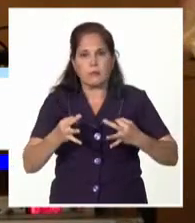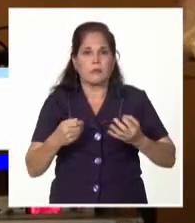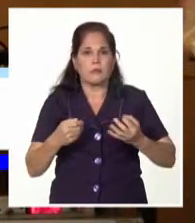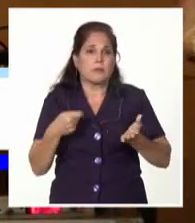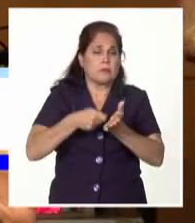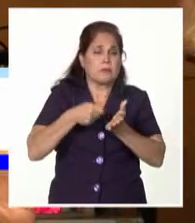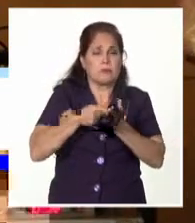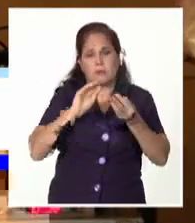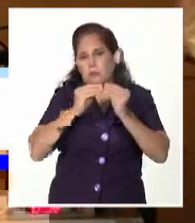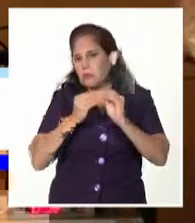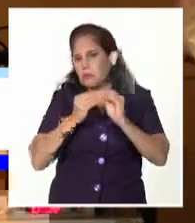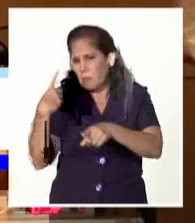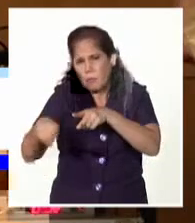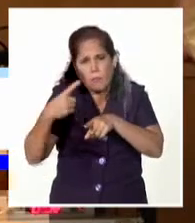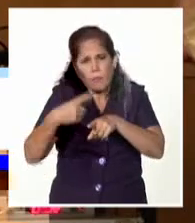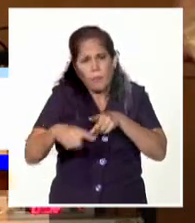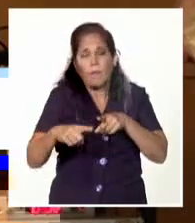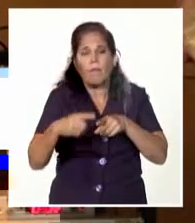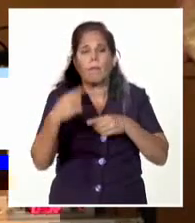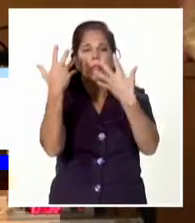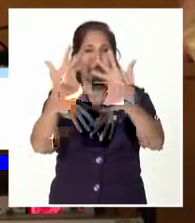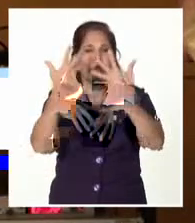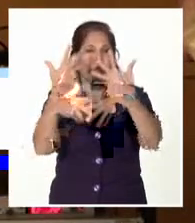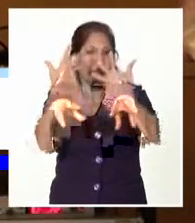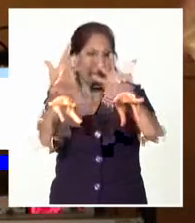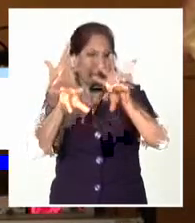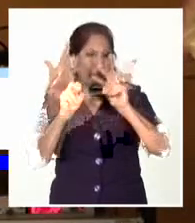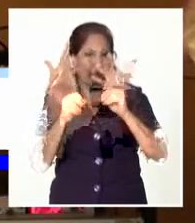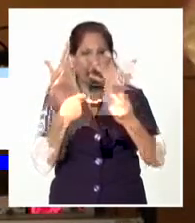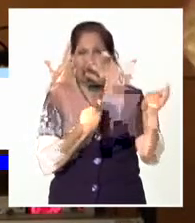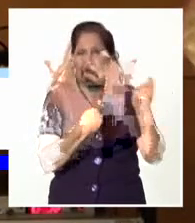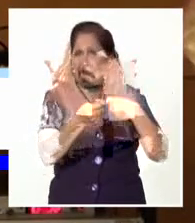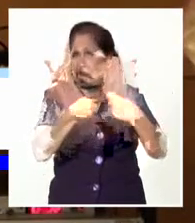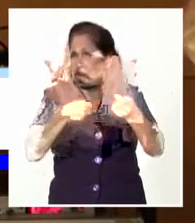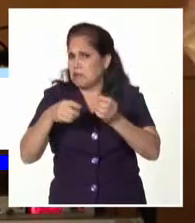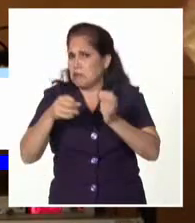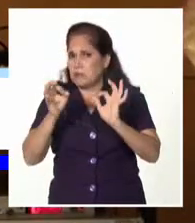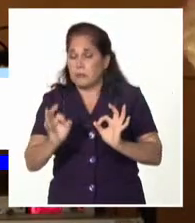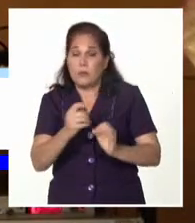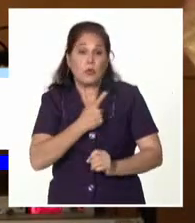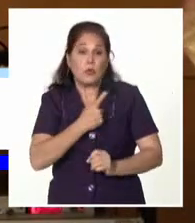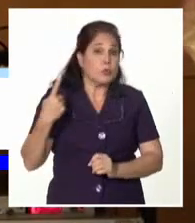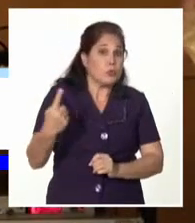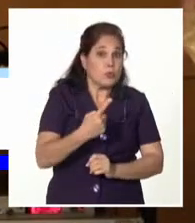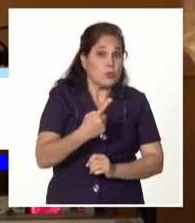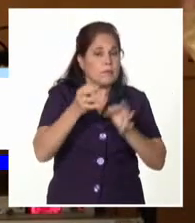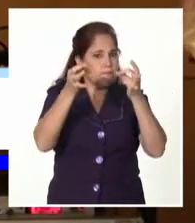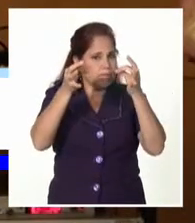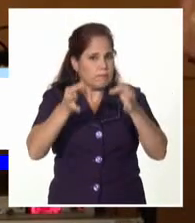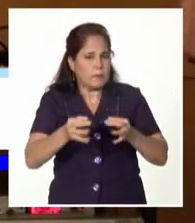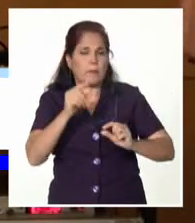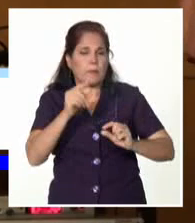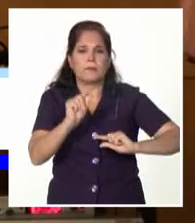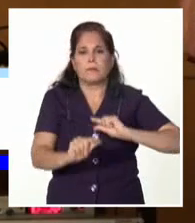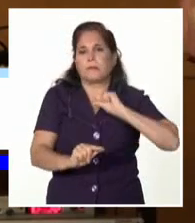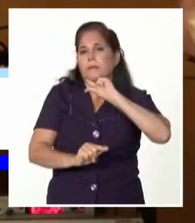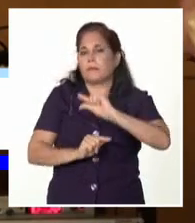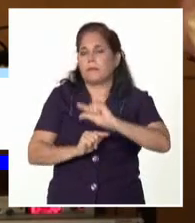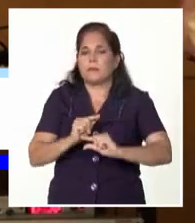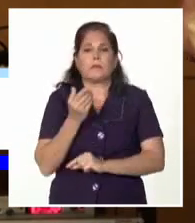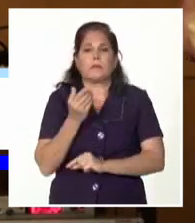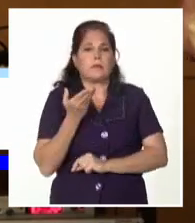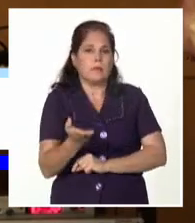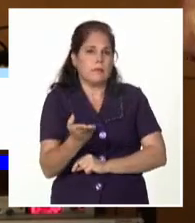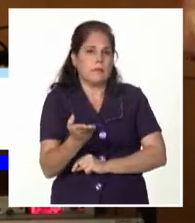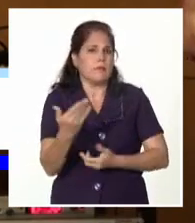importaciones, así como producciones nuevas en el mercado. Y en todo eso seguramente iremos siempre pidiendo y